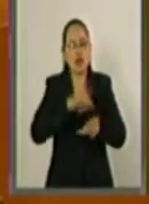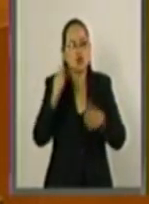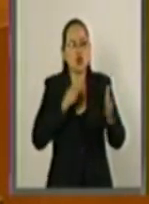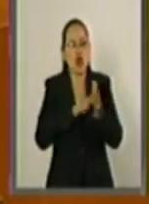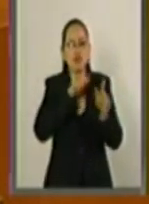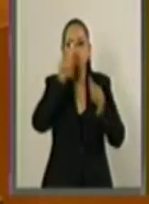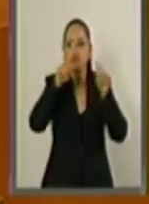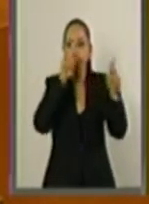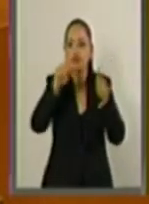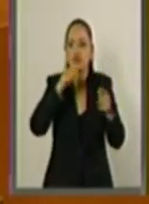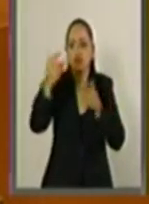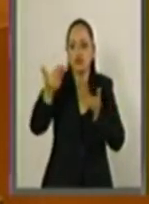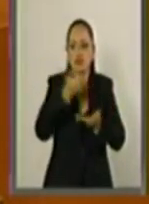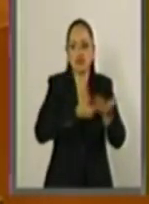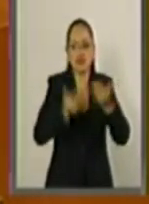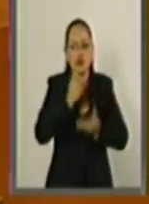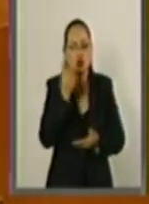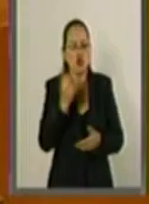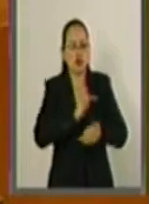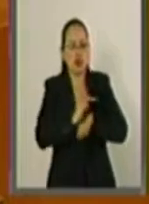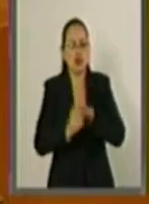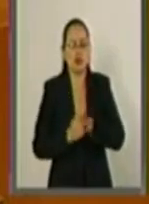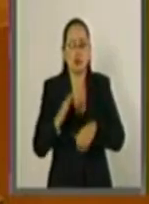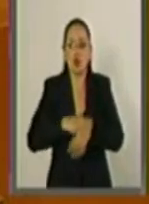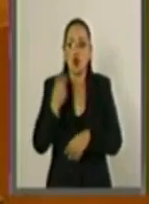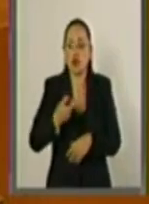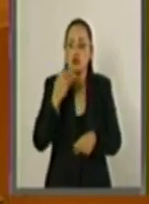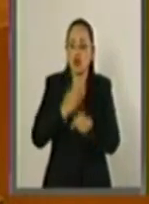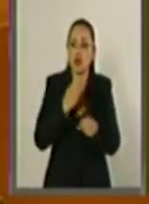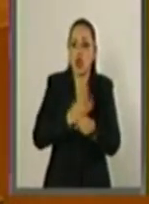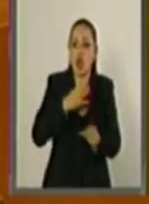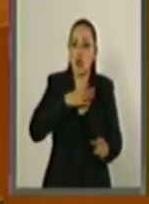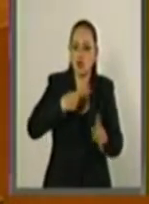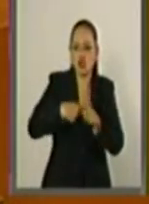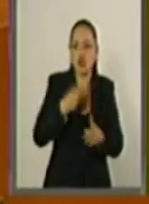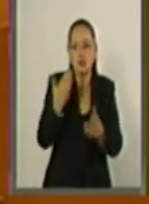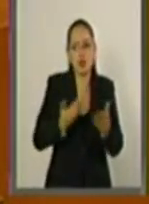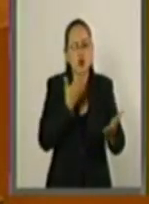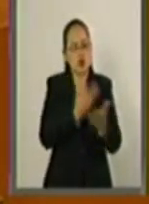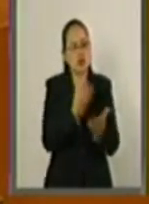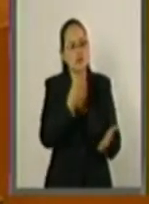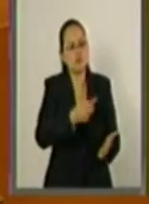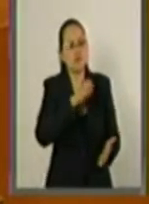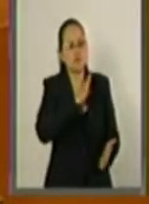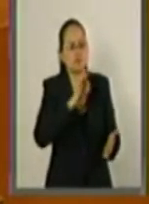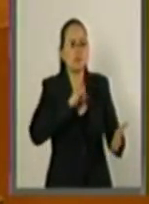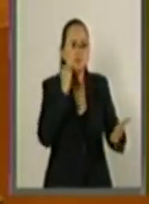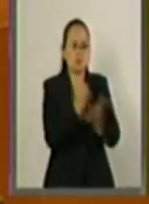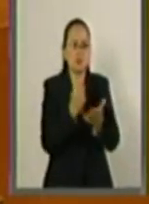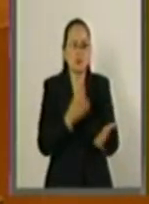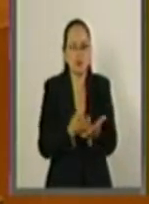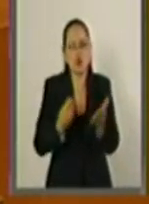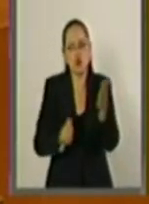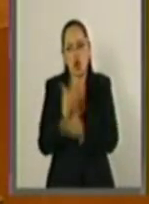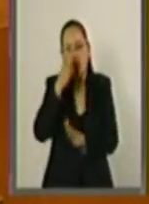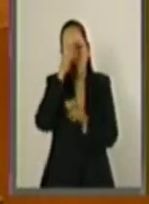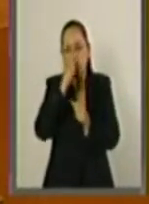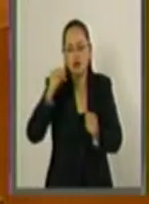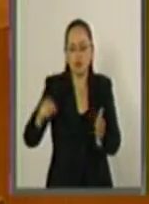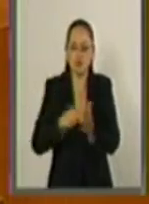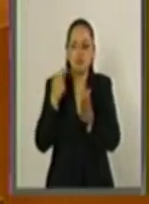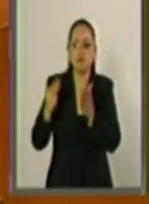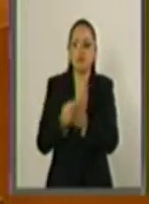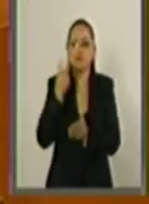ciudades de nuestros países. Por eso hemos encontrado positiva la posibilidad de aprobar este nuevo convenio que derivará